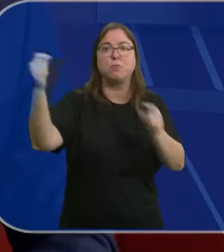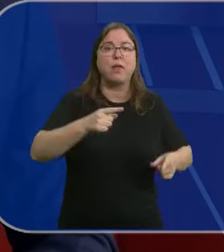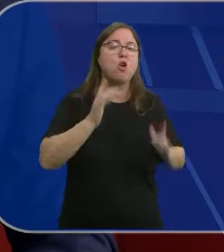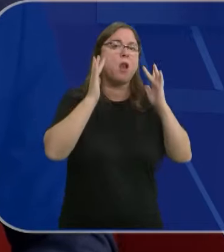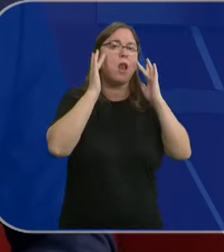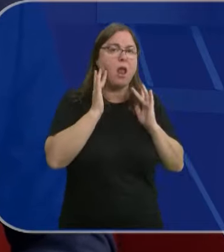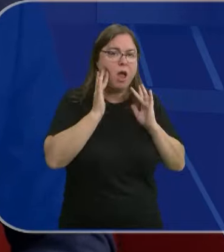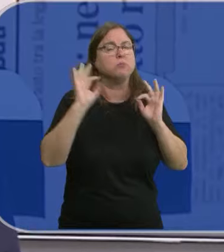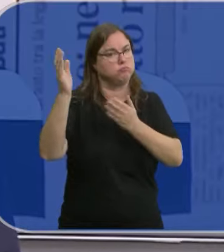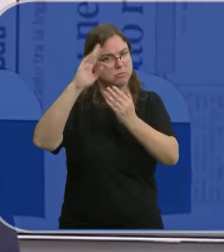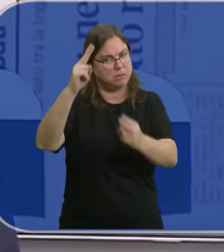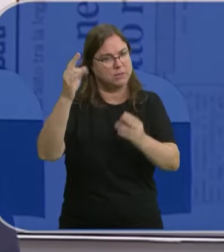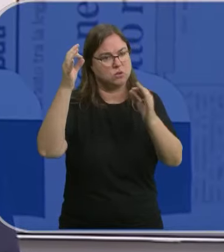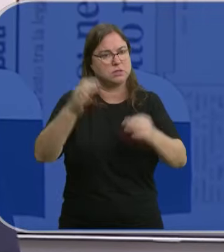regular.